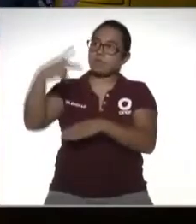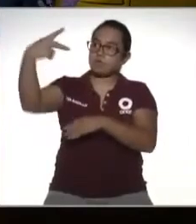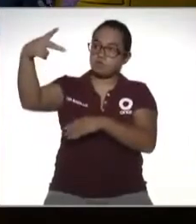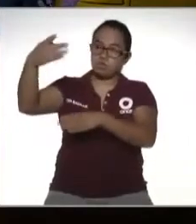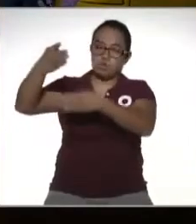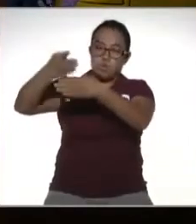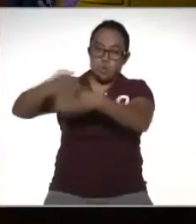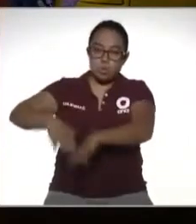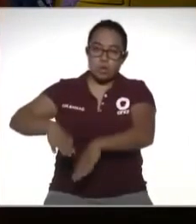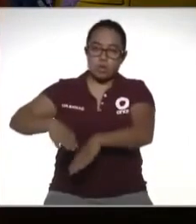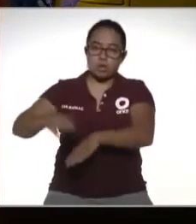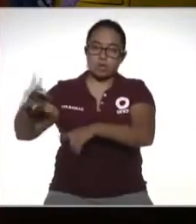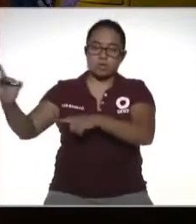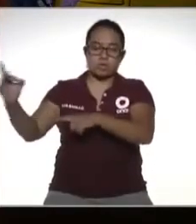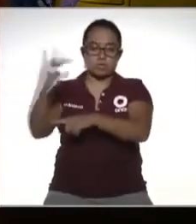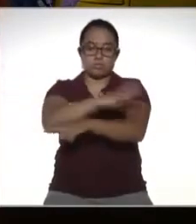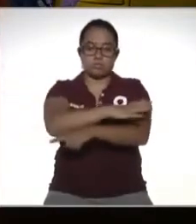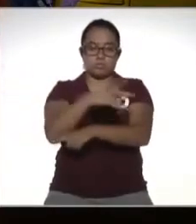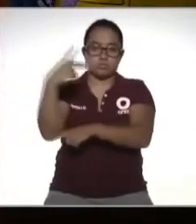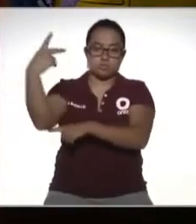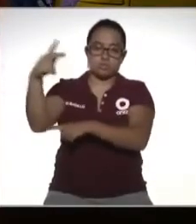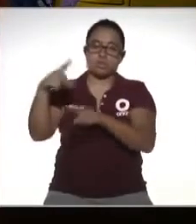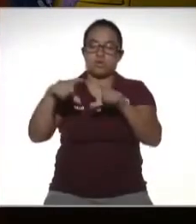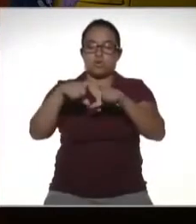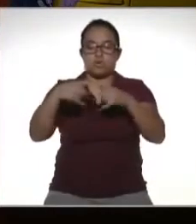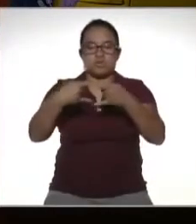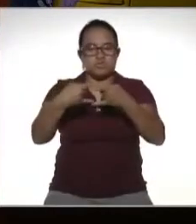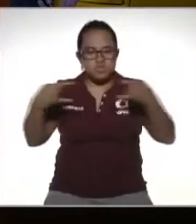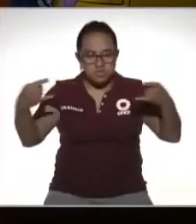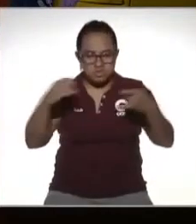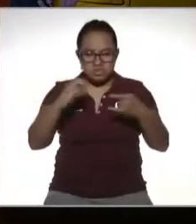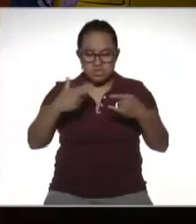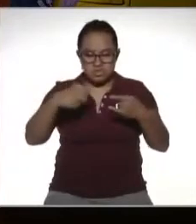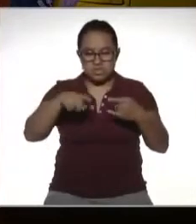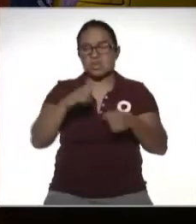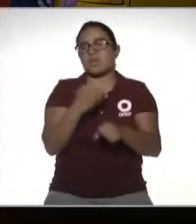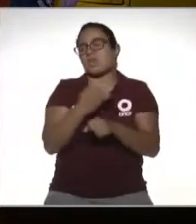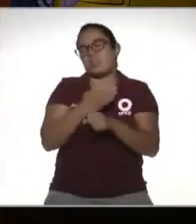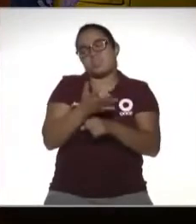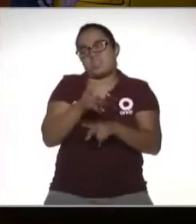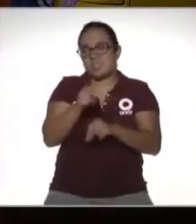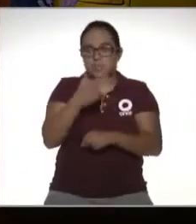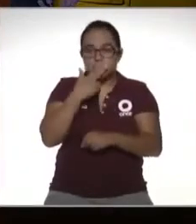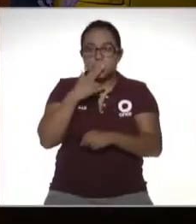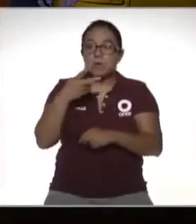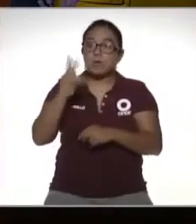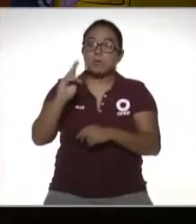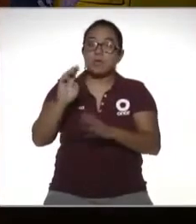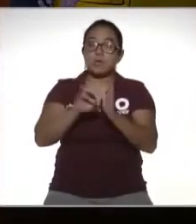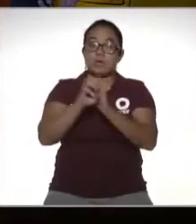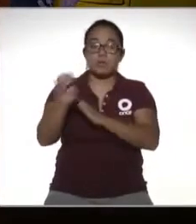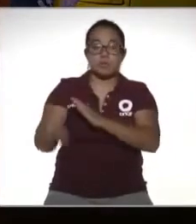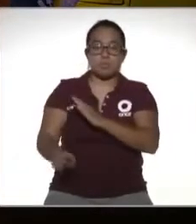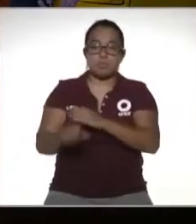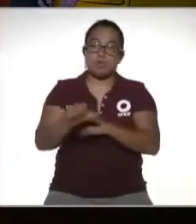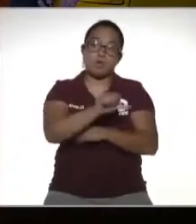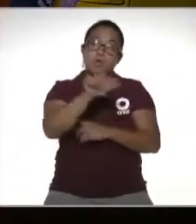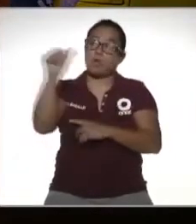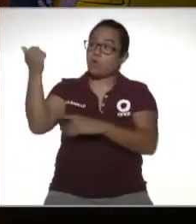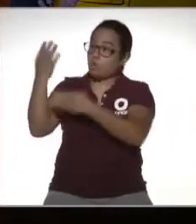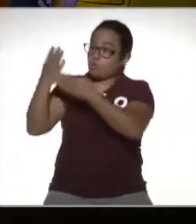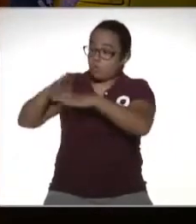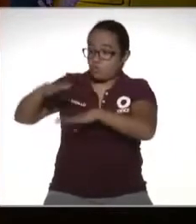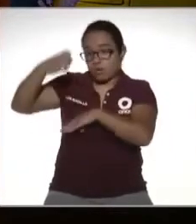que sea una transferencia directa o un cheque o lo que sea que ya no se usa pero bueno a mi cuenta pero si viene de una cuenta ajena